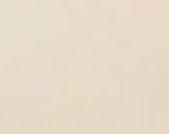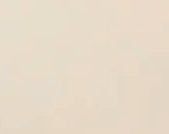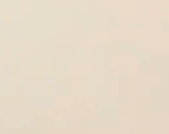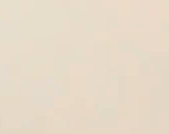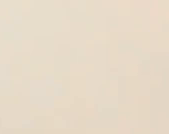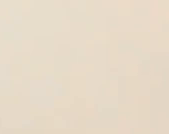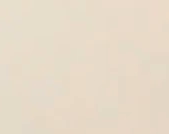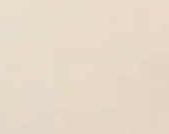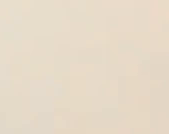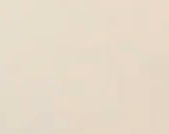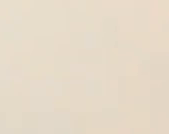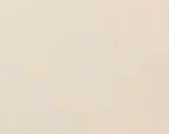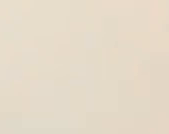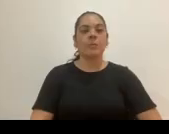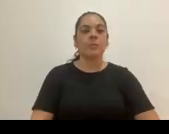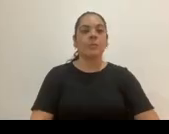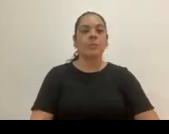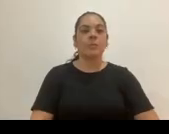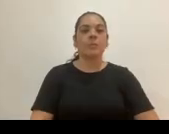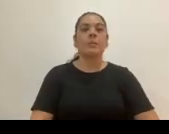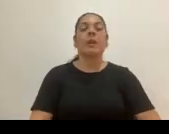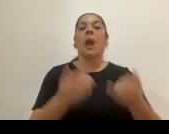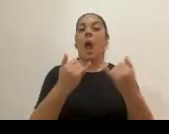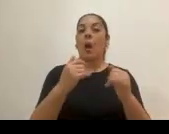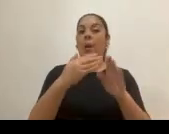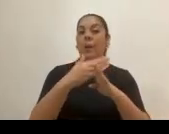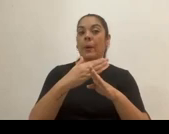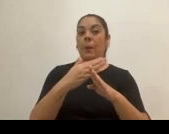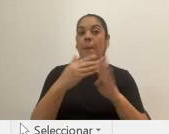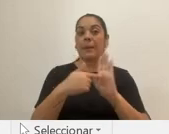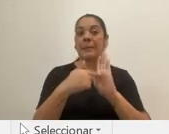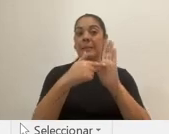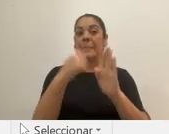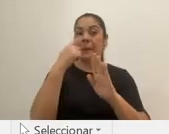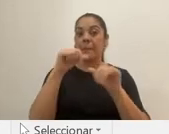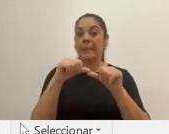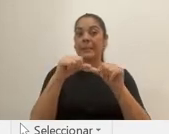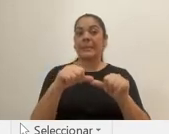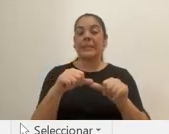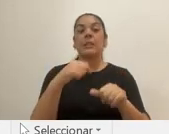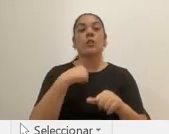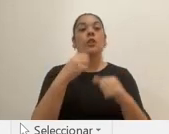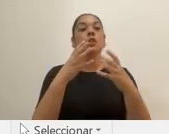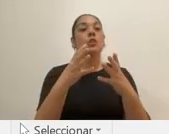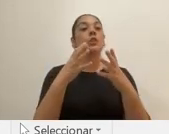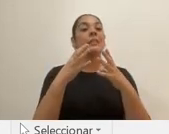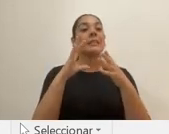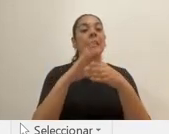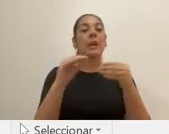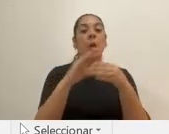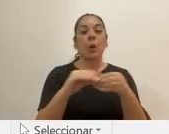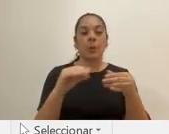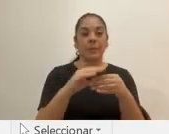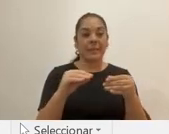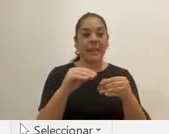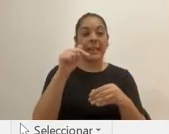voy a compartirles un momento pantalla nada más para continuar con el espacio y les quiero comentar que en el